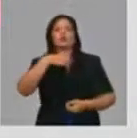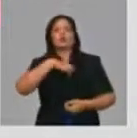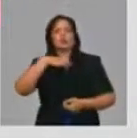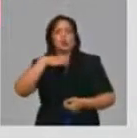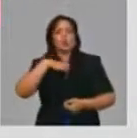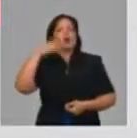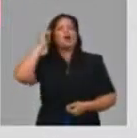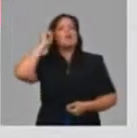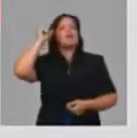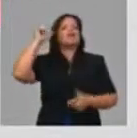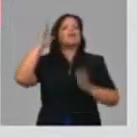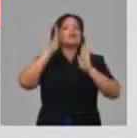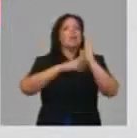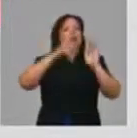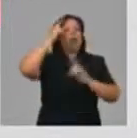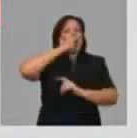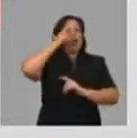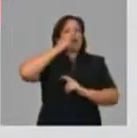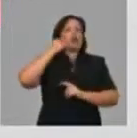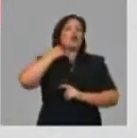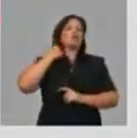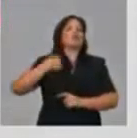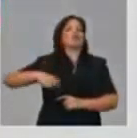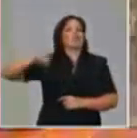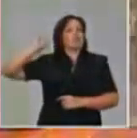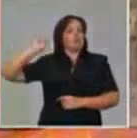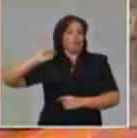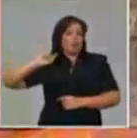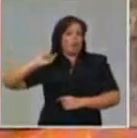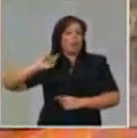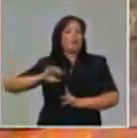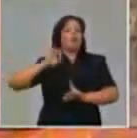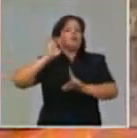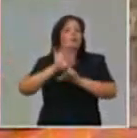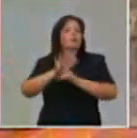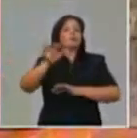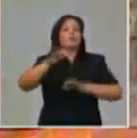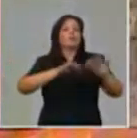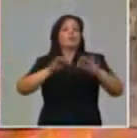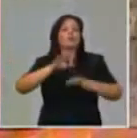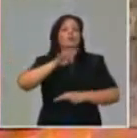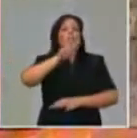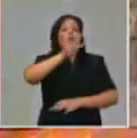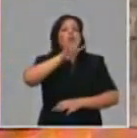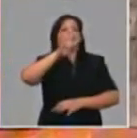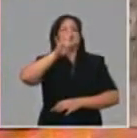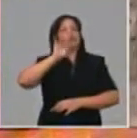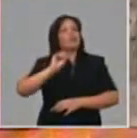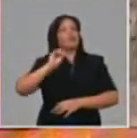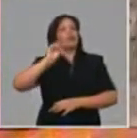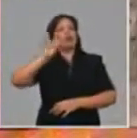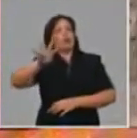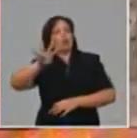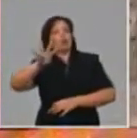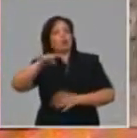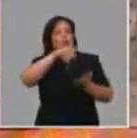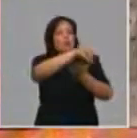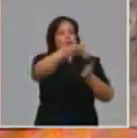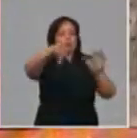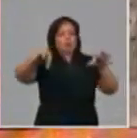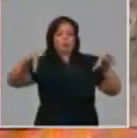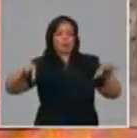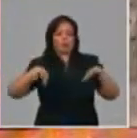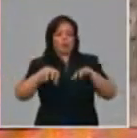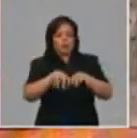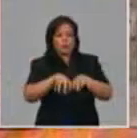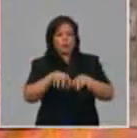en el mes de abril del año pasado y habilitamos 204 unidades minoristas. Habilitamos